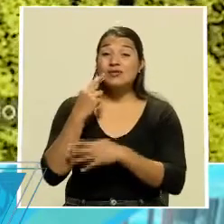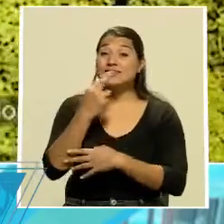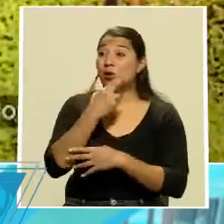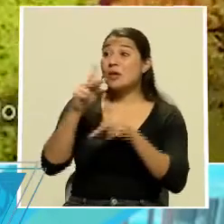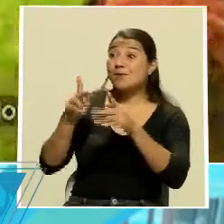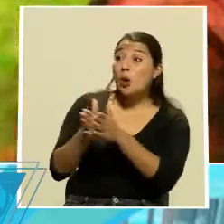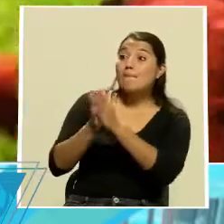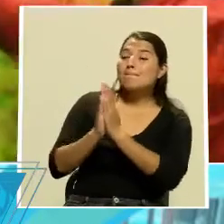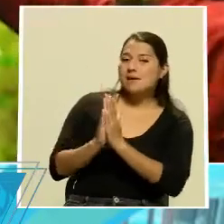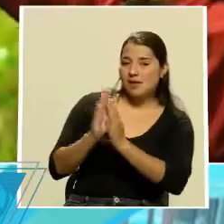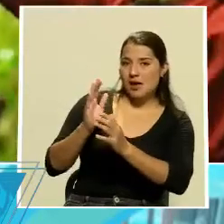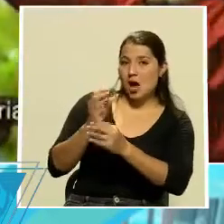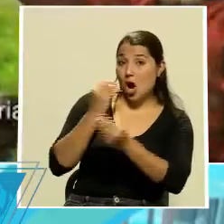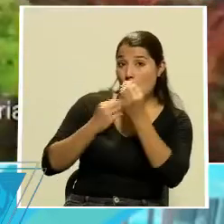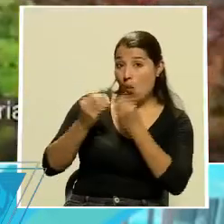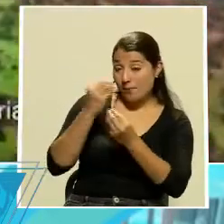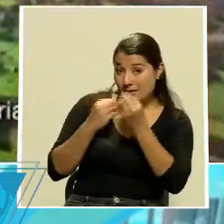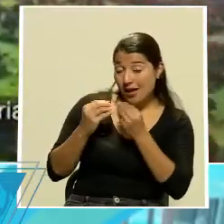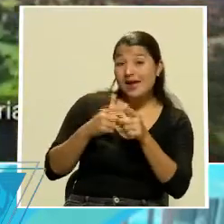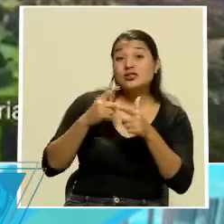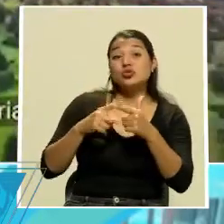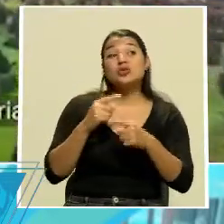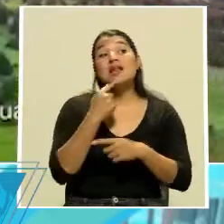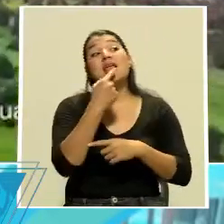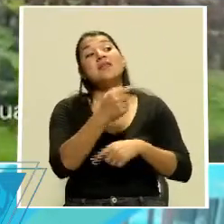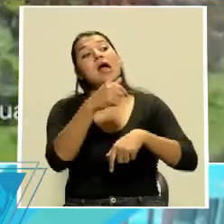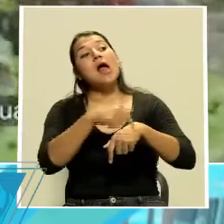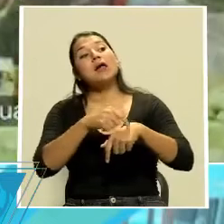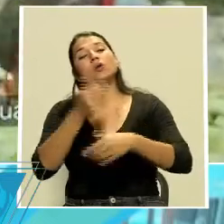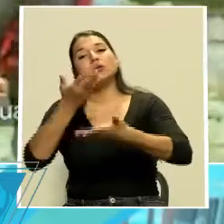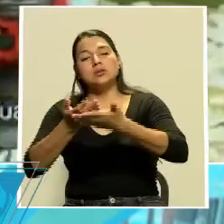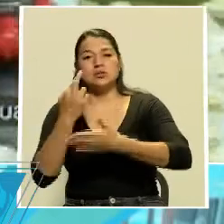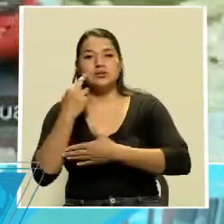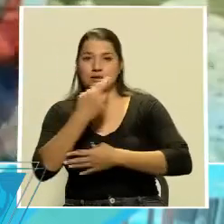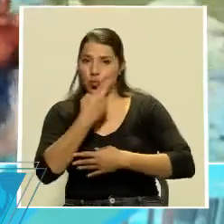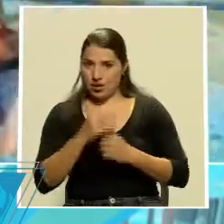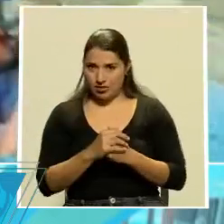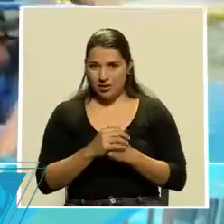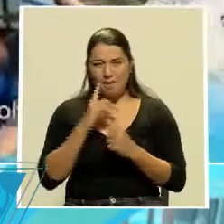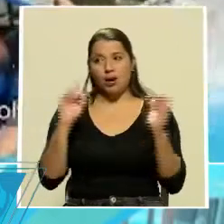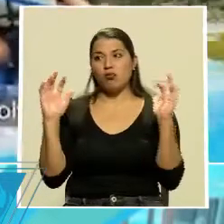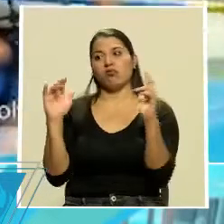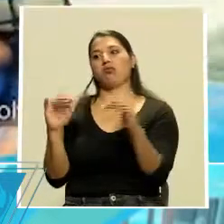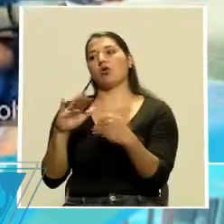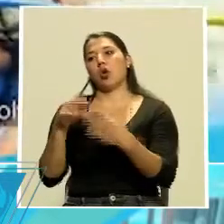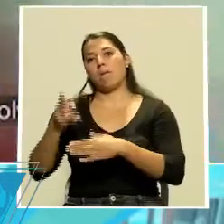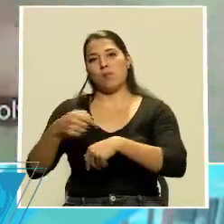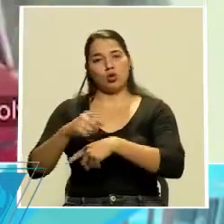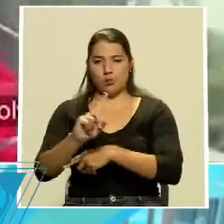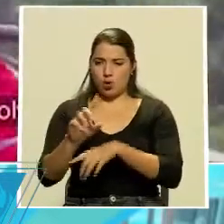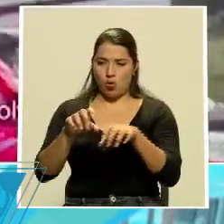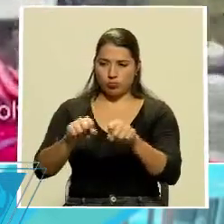horario específico para que ingrese al restaurante. Ahora, por ejemplo, en el caso de nosotros tenemos en el restaurante una